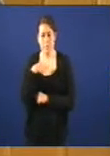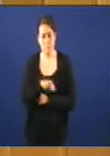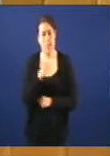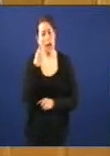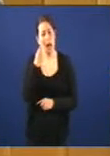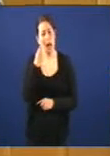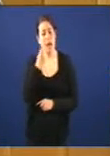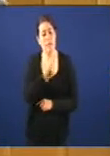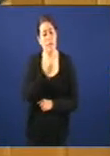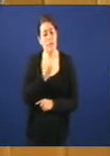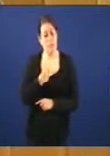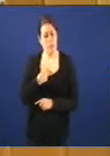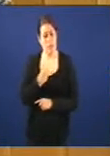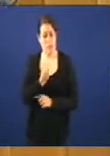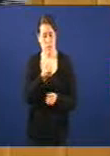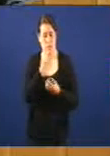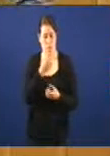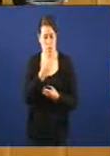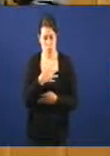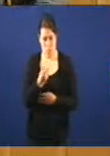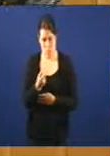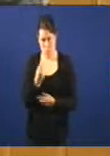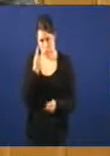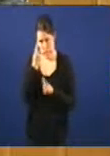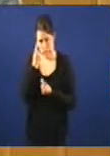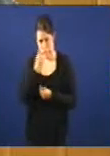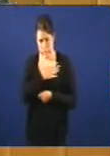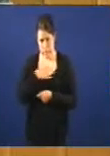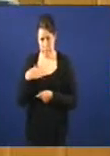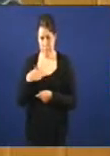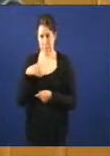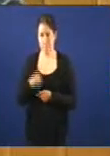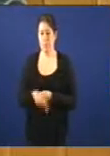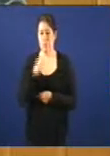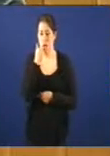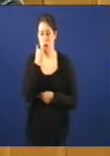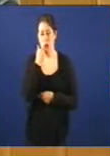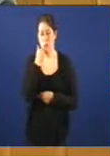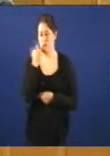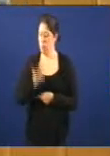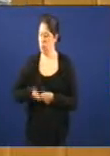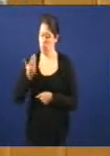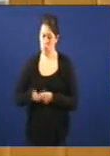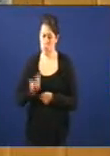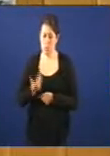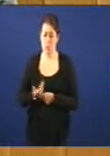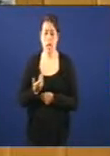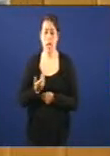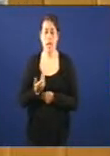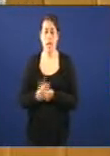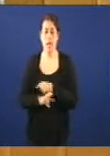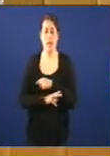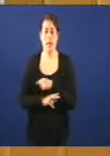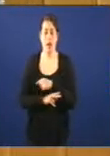que hoxe nos dé aquí esa información con detalle. Pero eu tamén quero dicir unha cuestión que é tremendamente grave. O Delegado do Goberno ten que